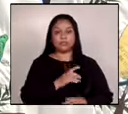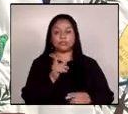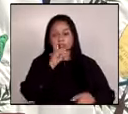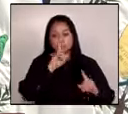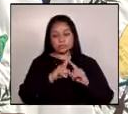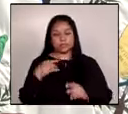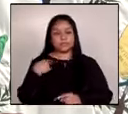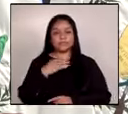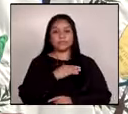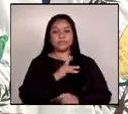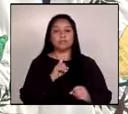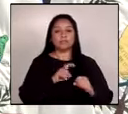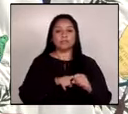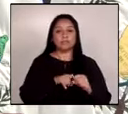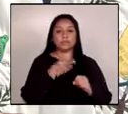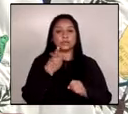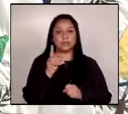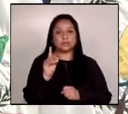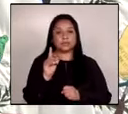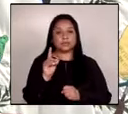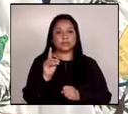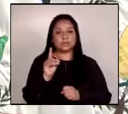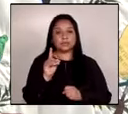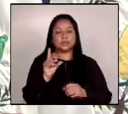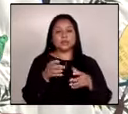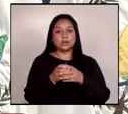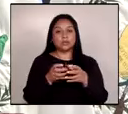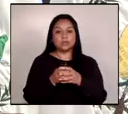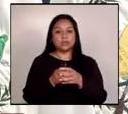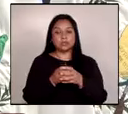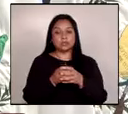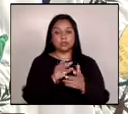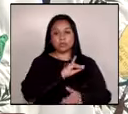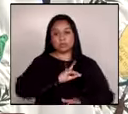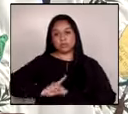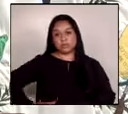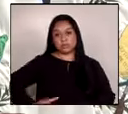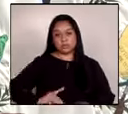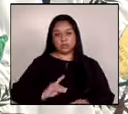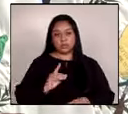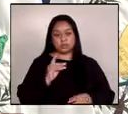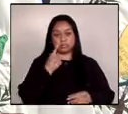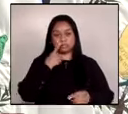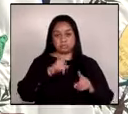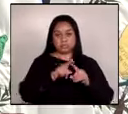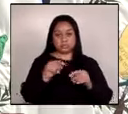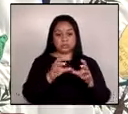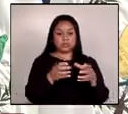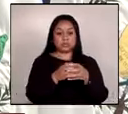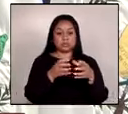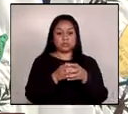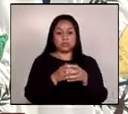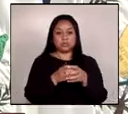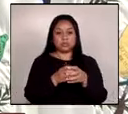miembros de la Comisión, delegados, consejeros delegados de la Comisión,